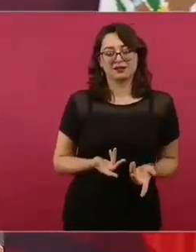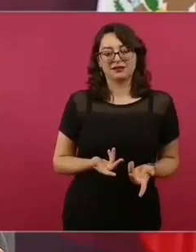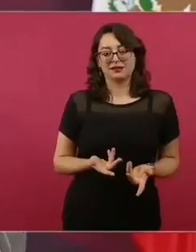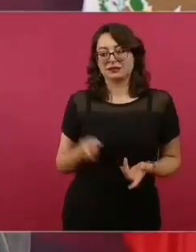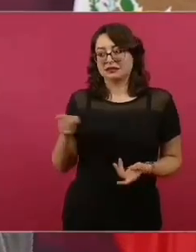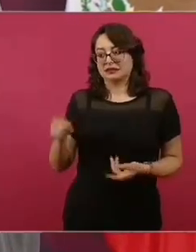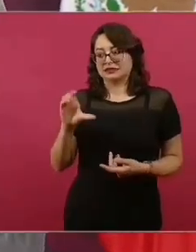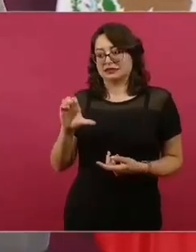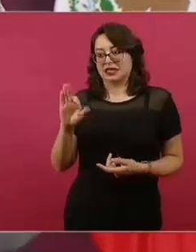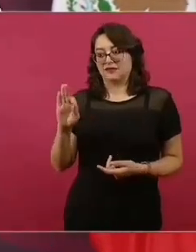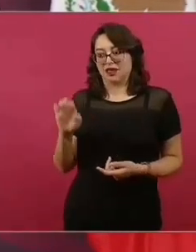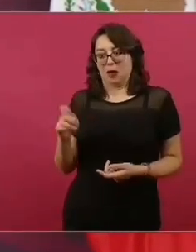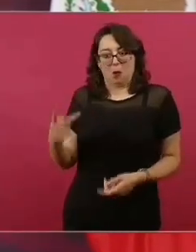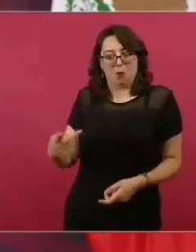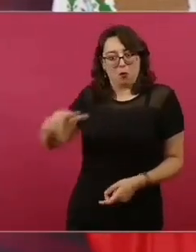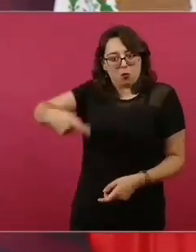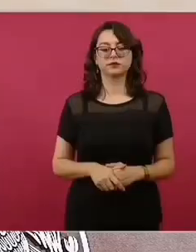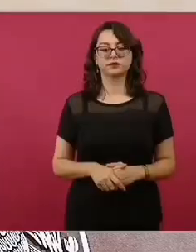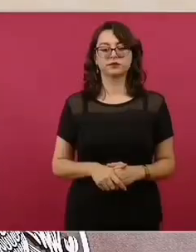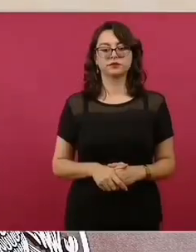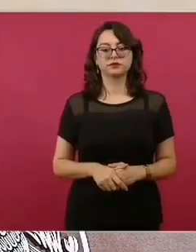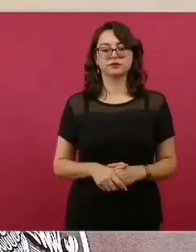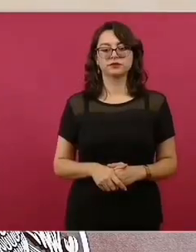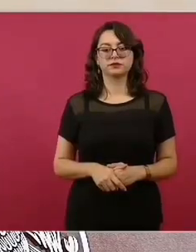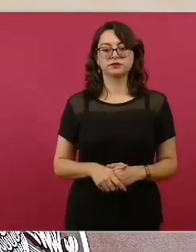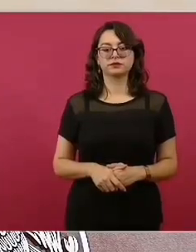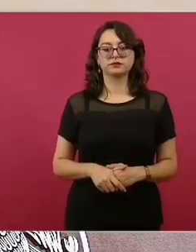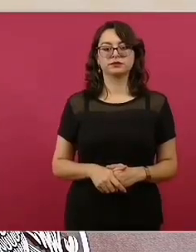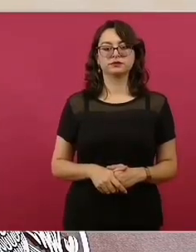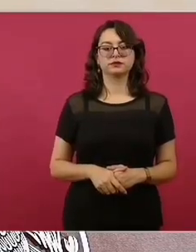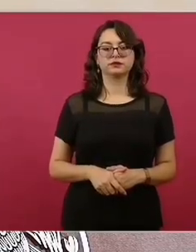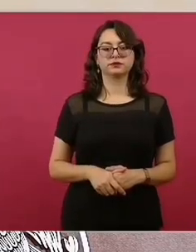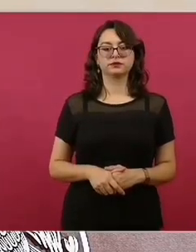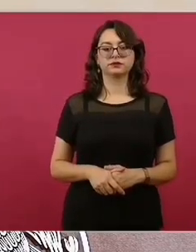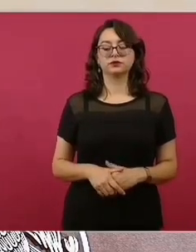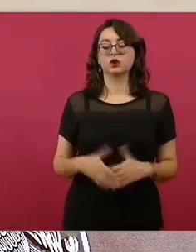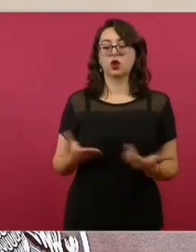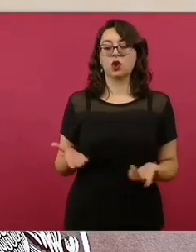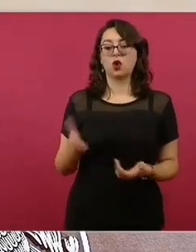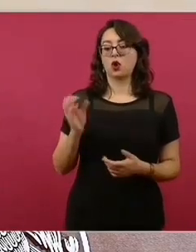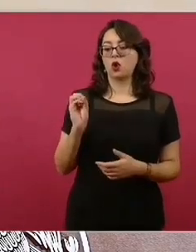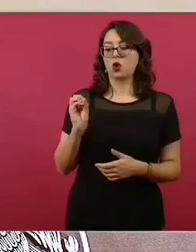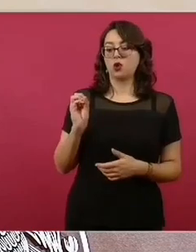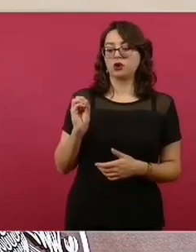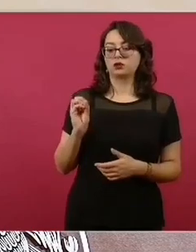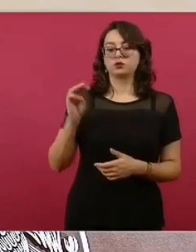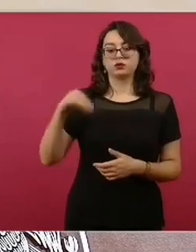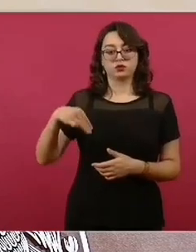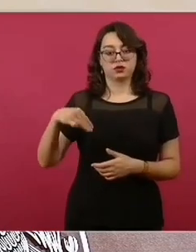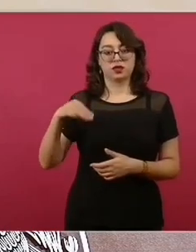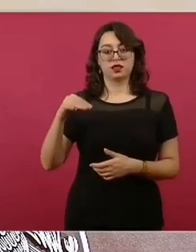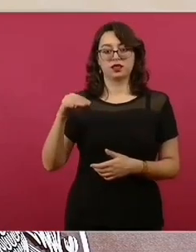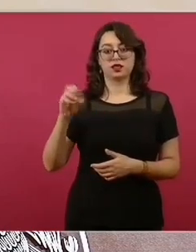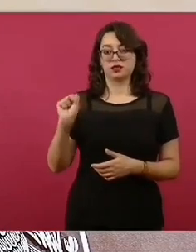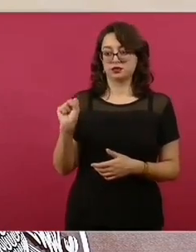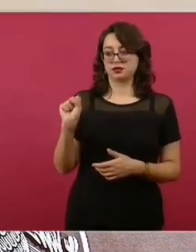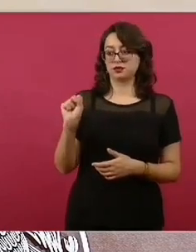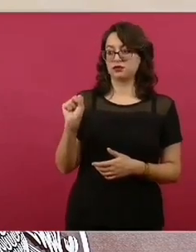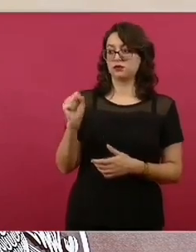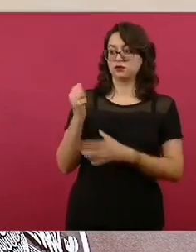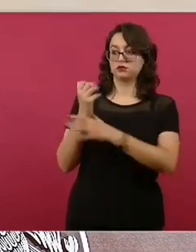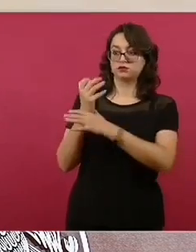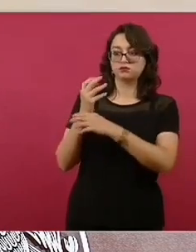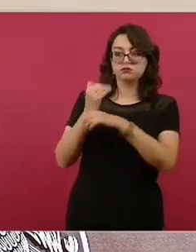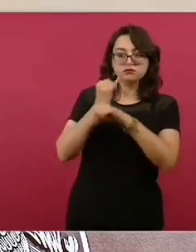secuestrado el gobierno… … que en su momento hiciera la Organización Mundial de la Salud para uso de todos los